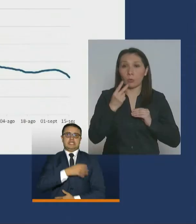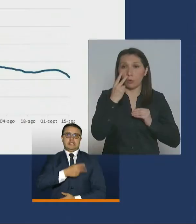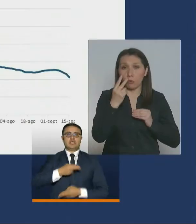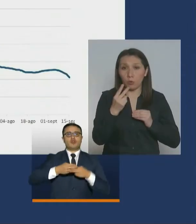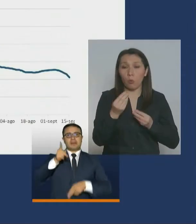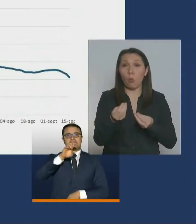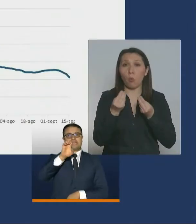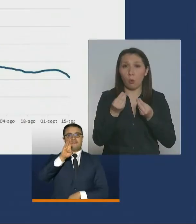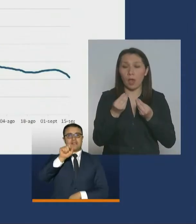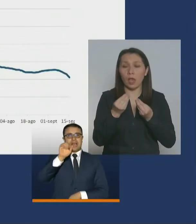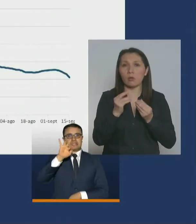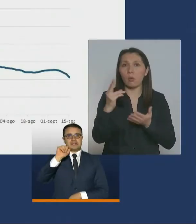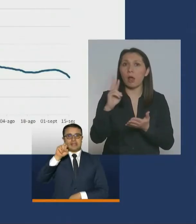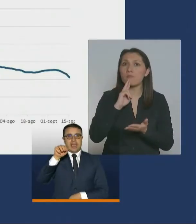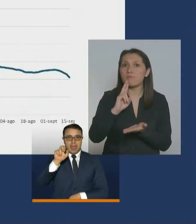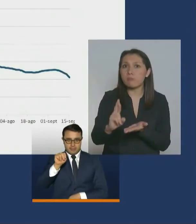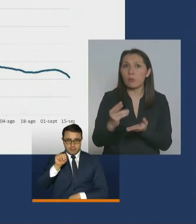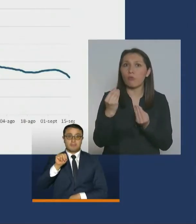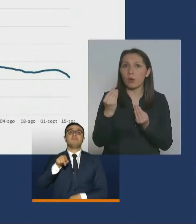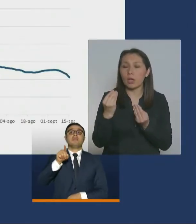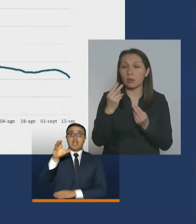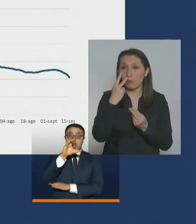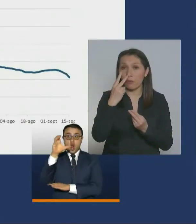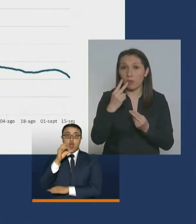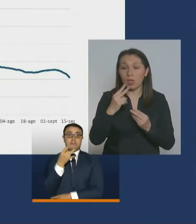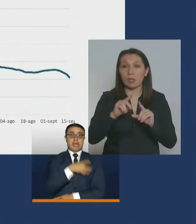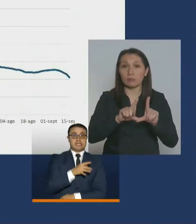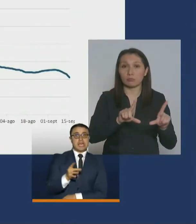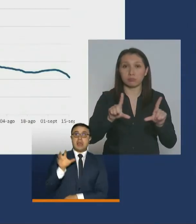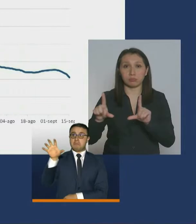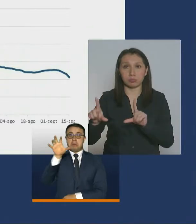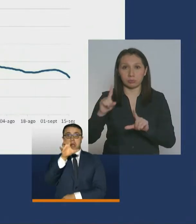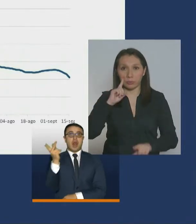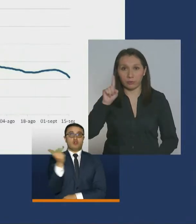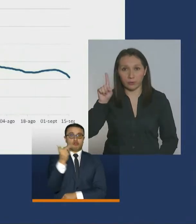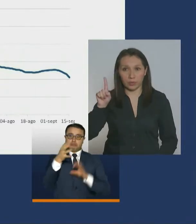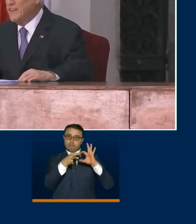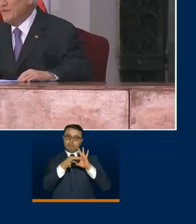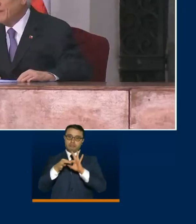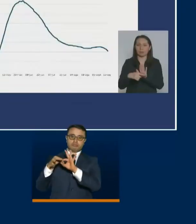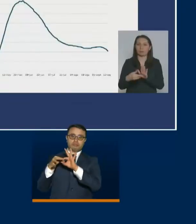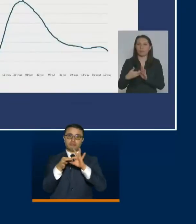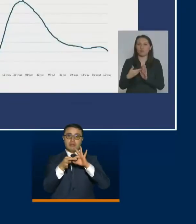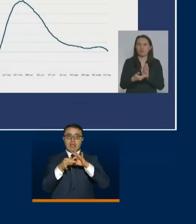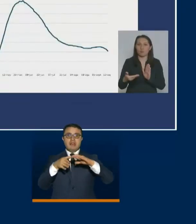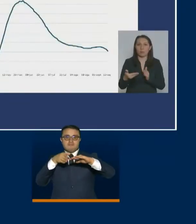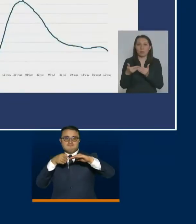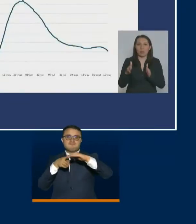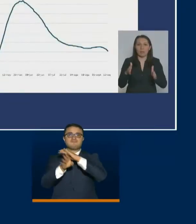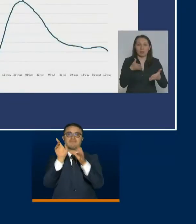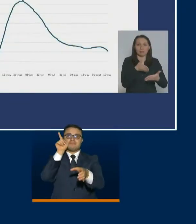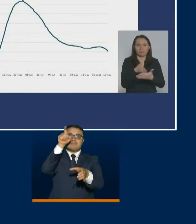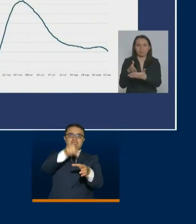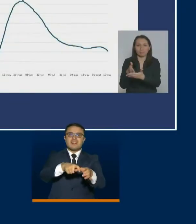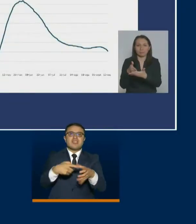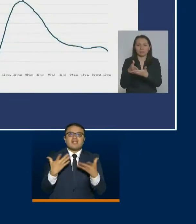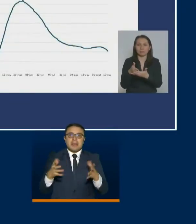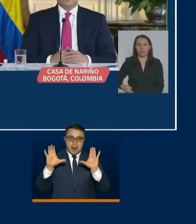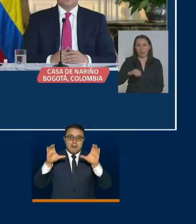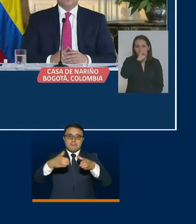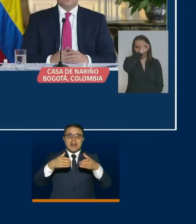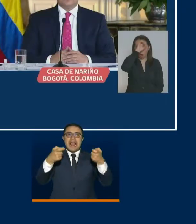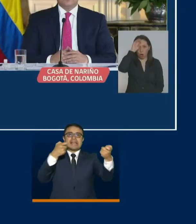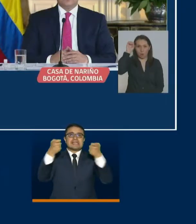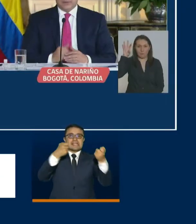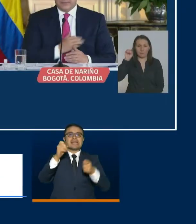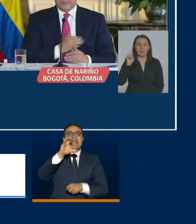Sebastián Piñera, donde Colombia y Chile de manera coordinada acceden a lo que se conoce como